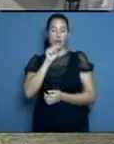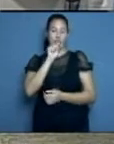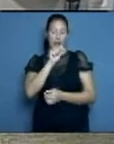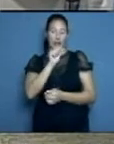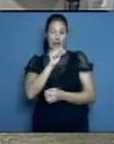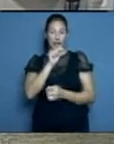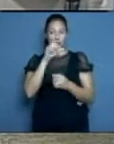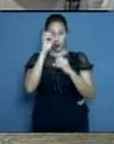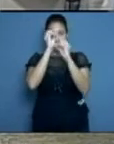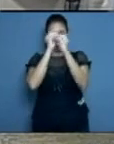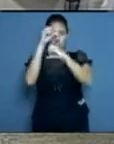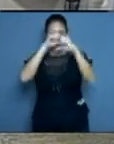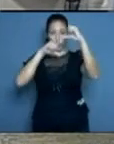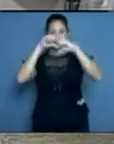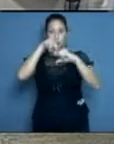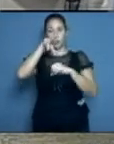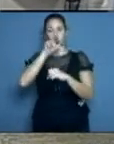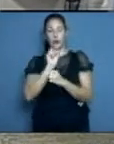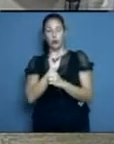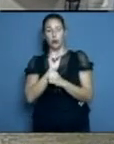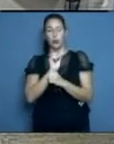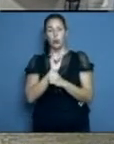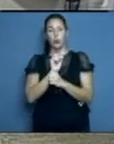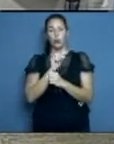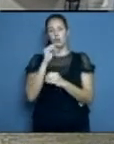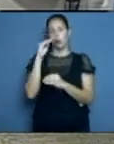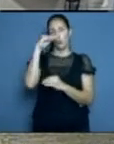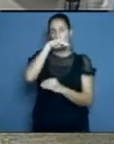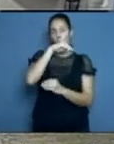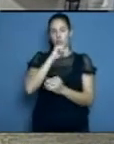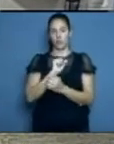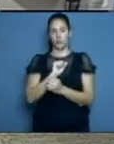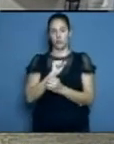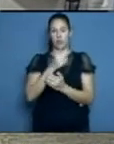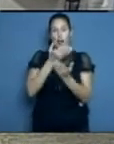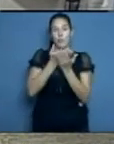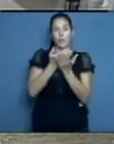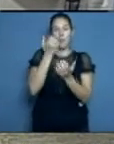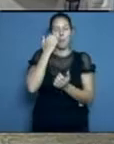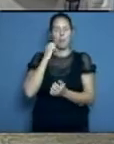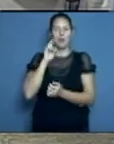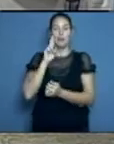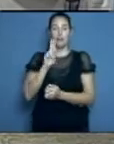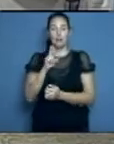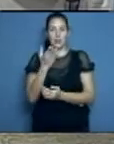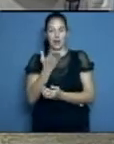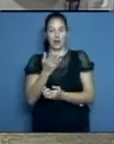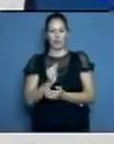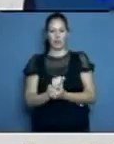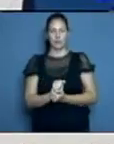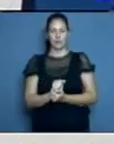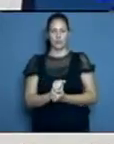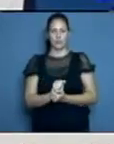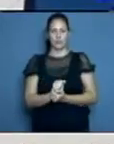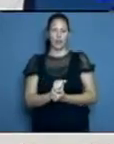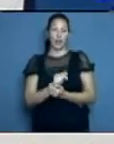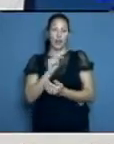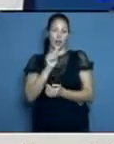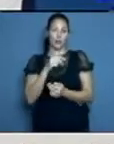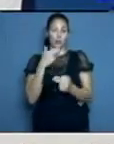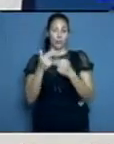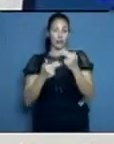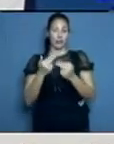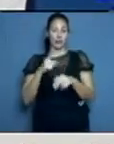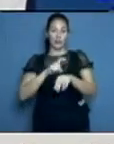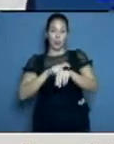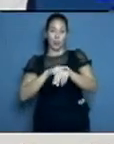para decirlo mejor, es que el diagnóstico está un poco más rápido. Es más rápido, tiene una mayor rapidez en